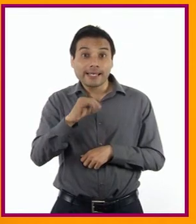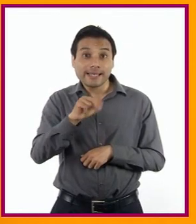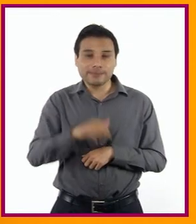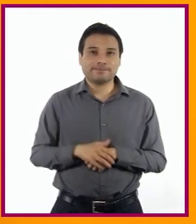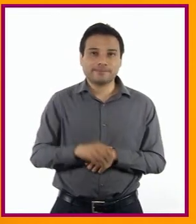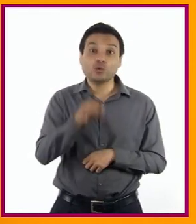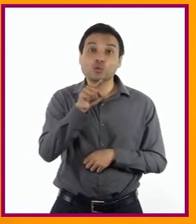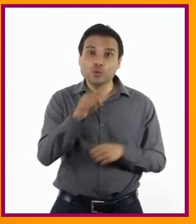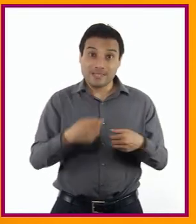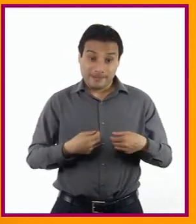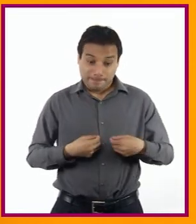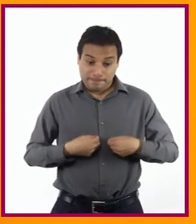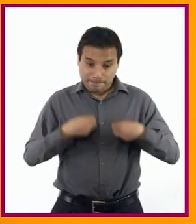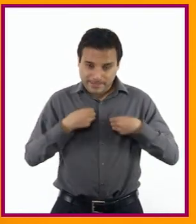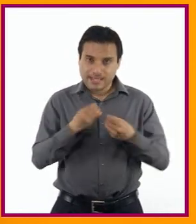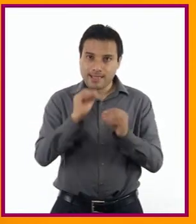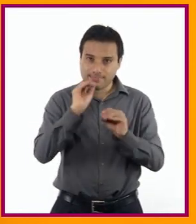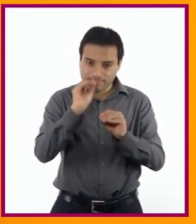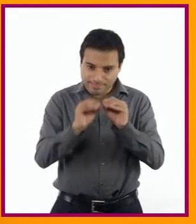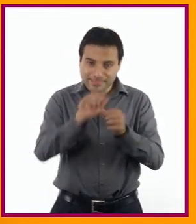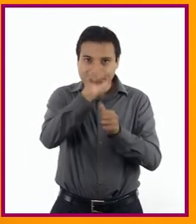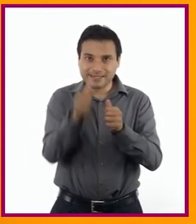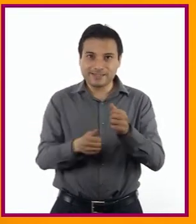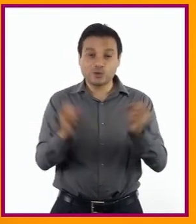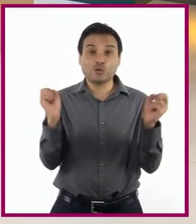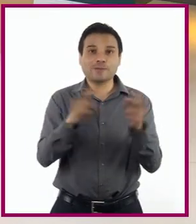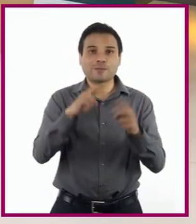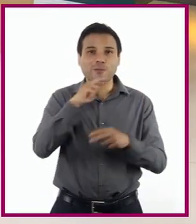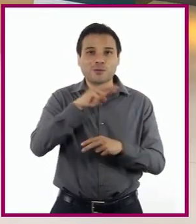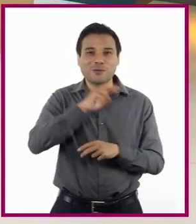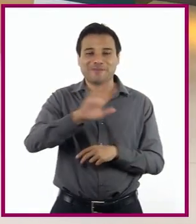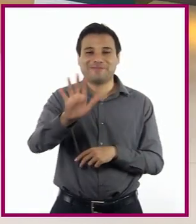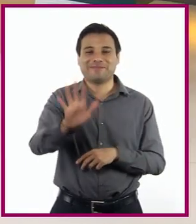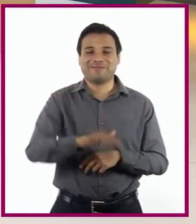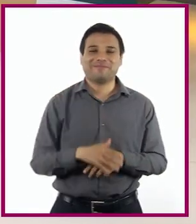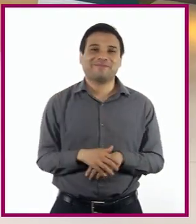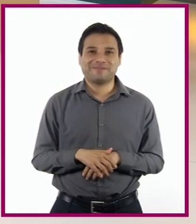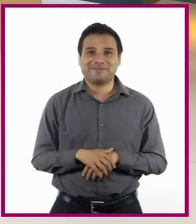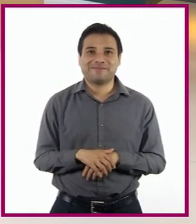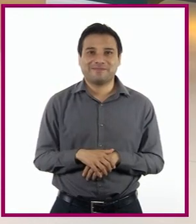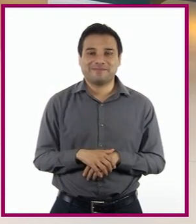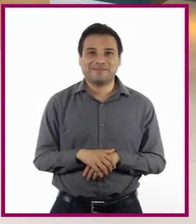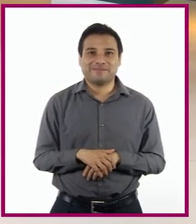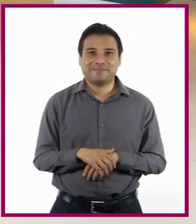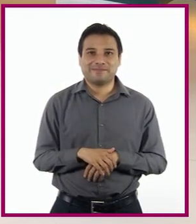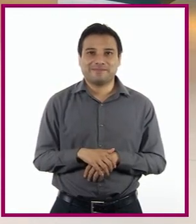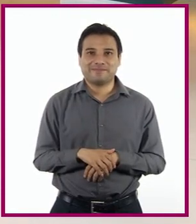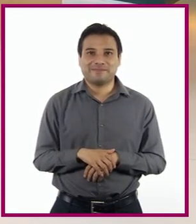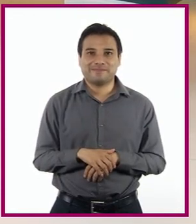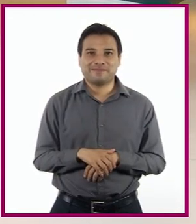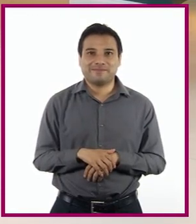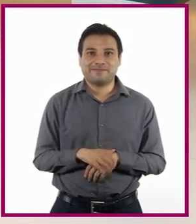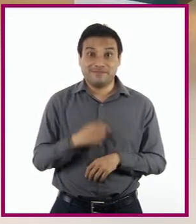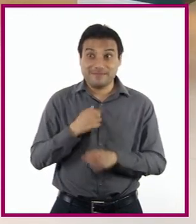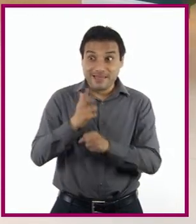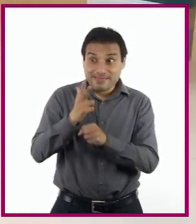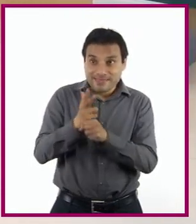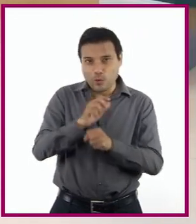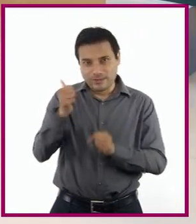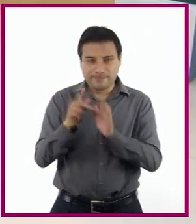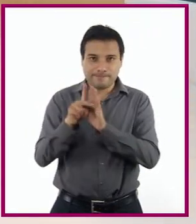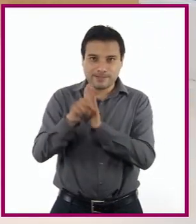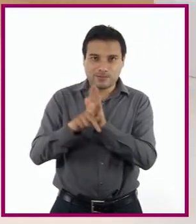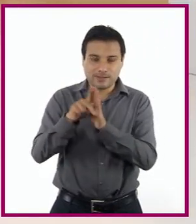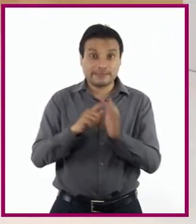Vive y construye con artes. ¡Hasta pronto! ¡Hasta pronto! Déjame seguirte grabando para hacer otro cortometraje. Oye,